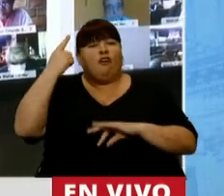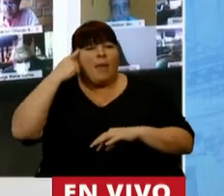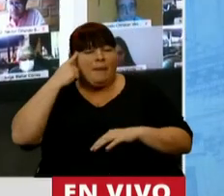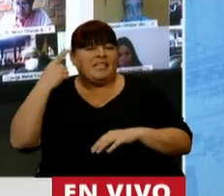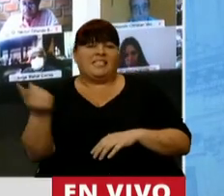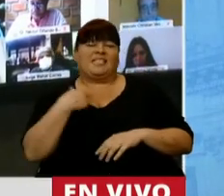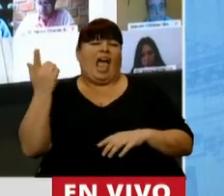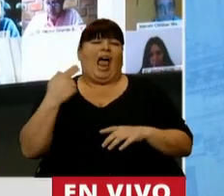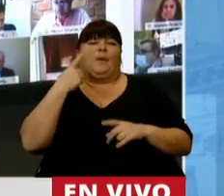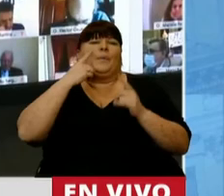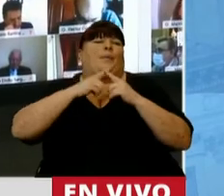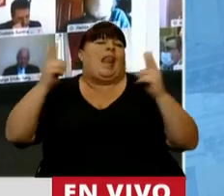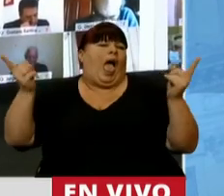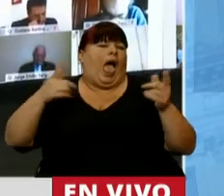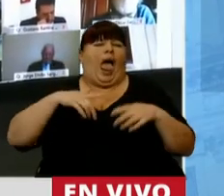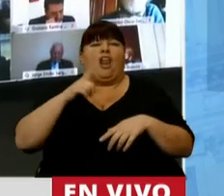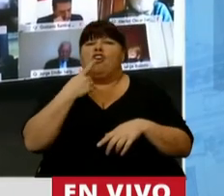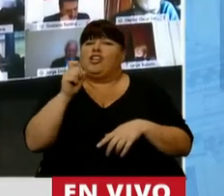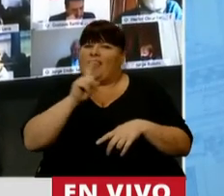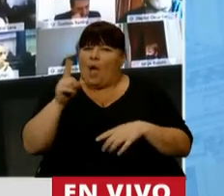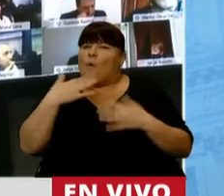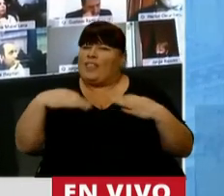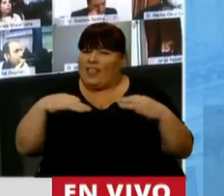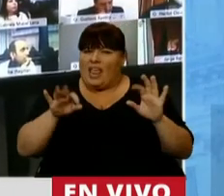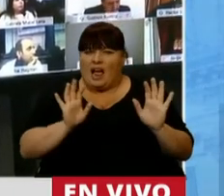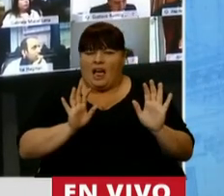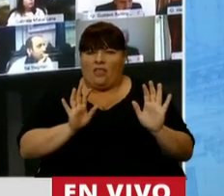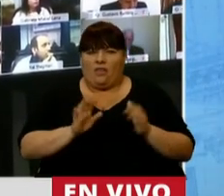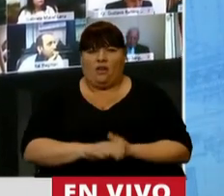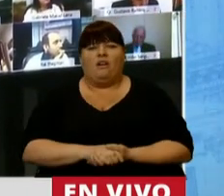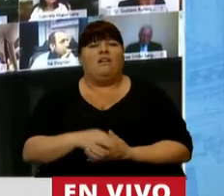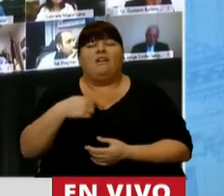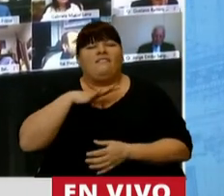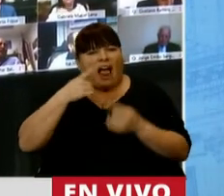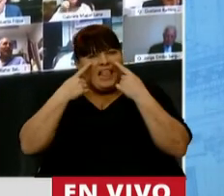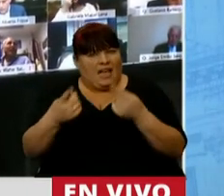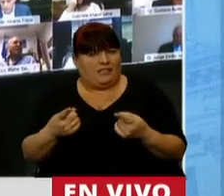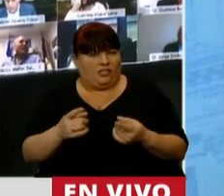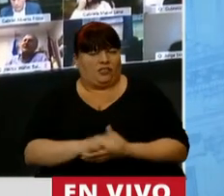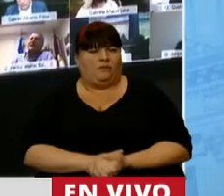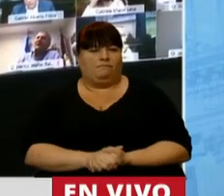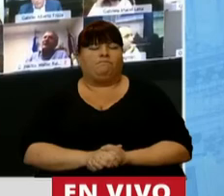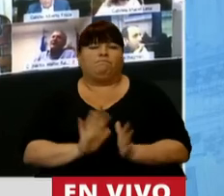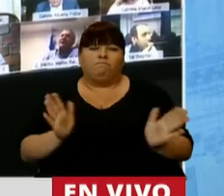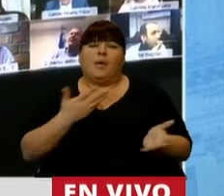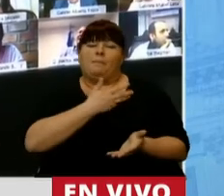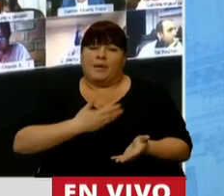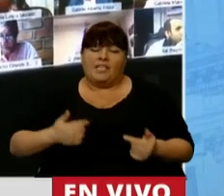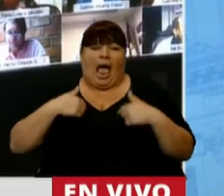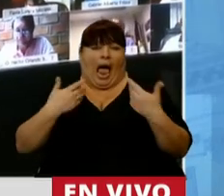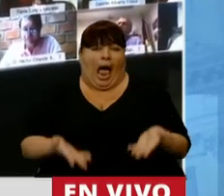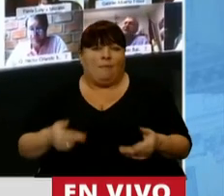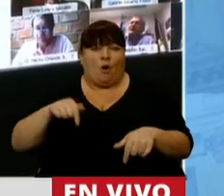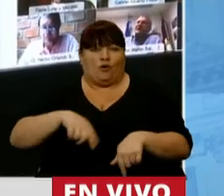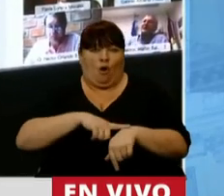de que somos infinitos sin advertir la finitud, no estamos atendiendo. Así que, presidente, aproveché